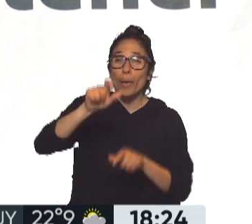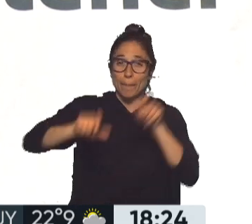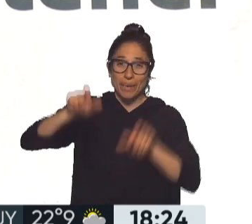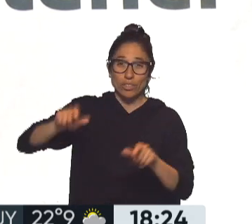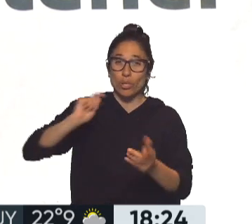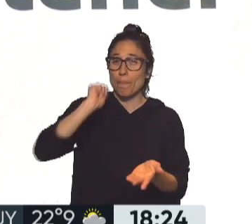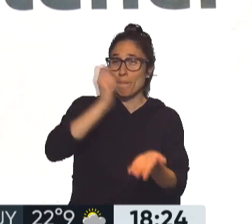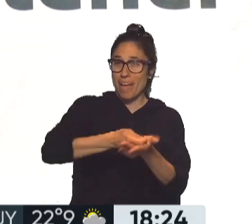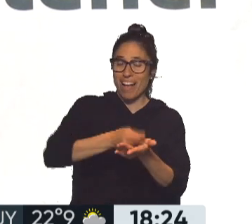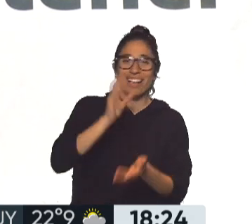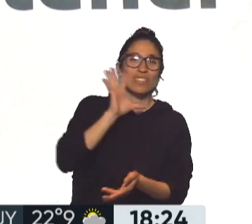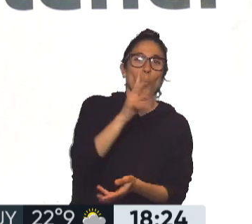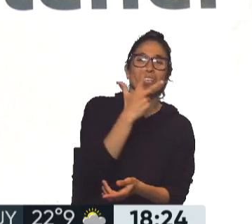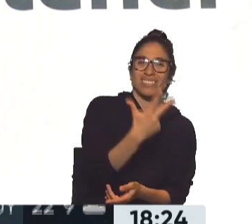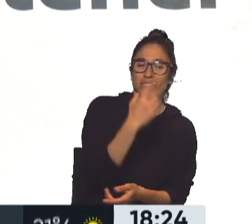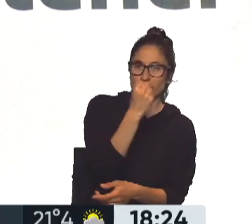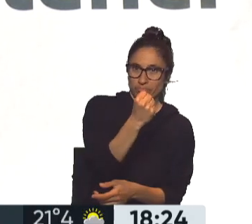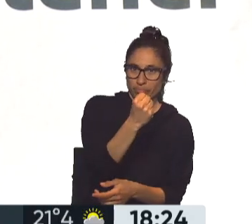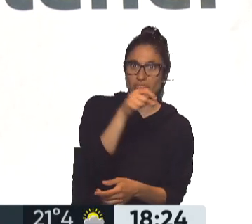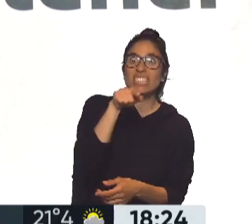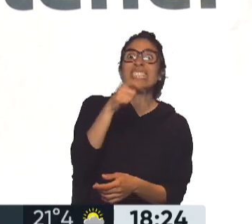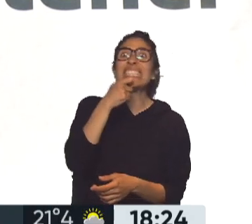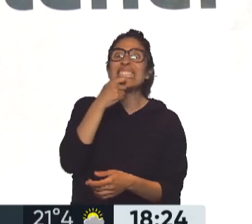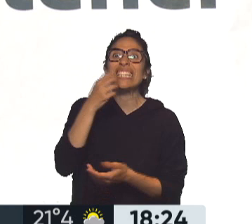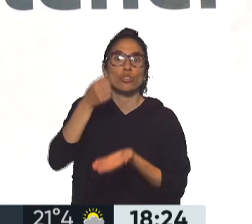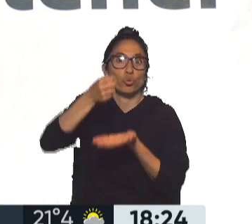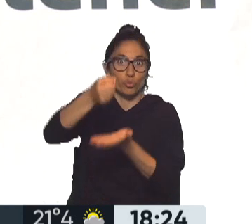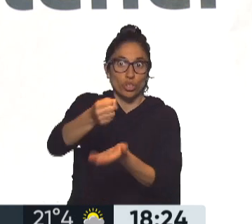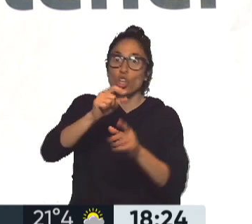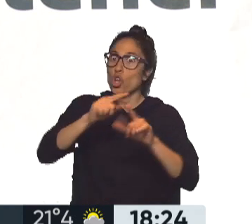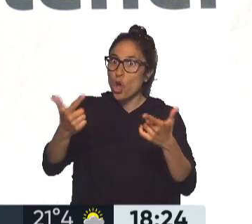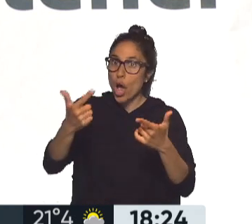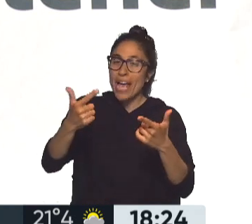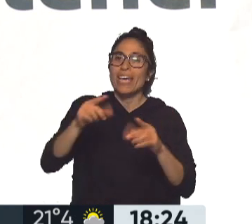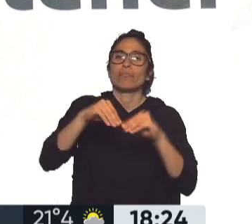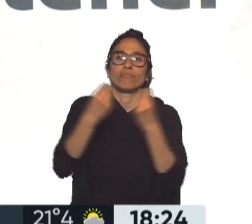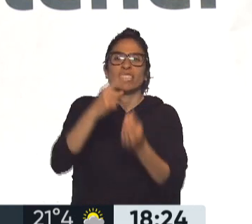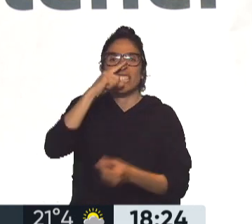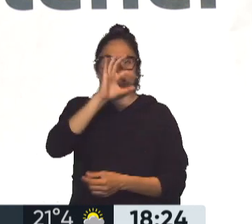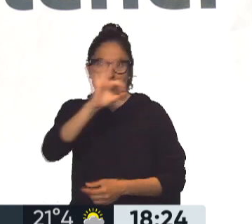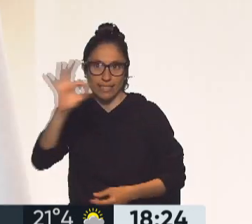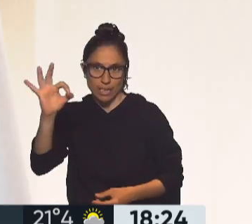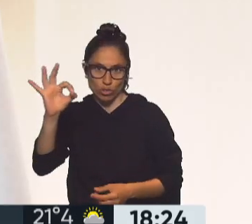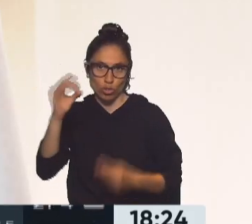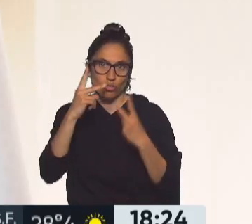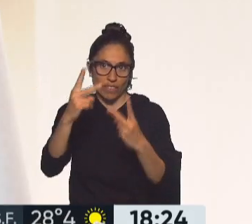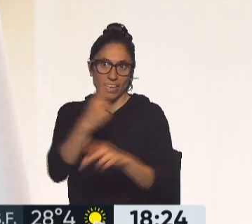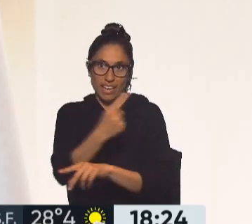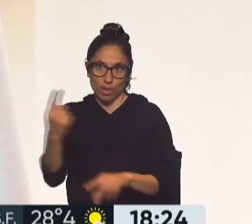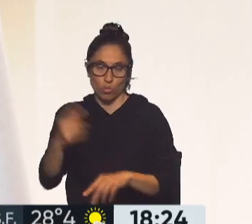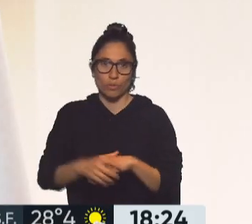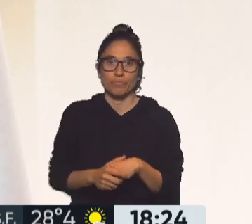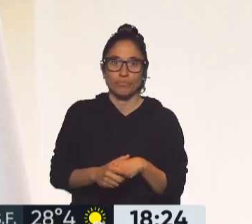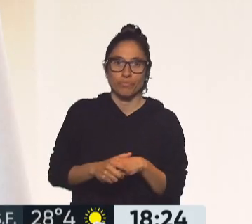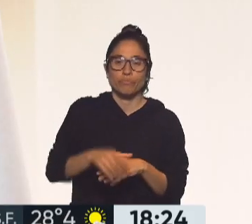promedio, pasaría a costar sin subsidio 700 pesos la tarifa, el transporte ferroviario vale 72